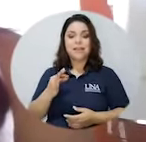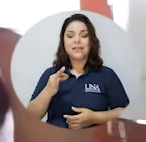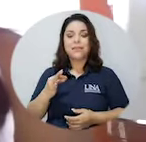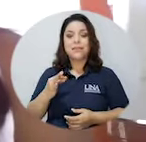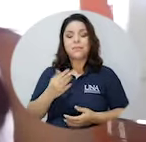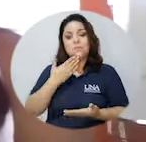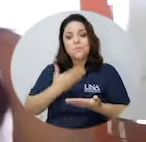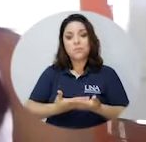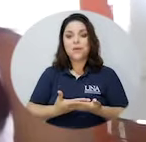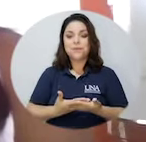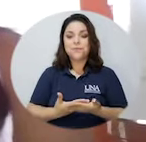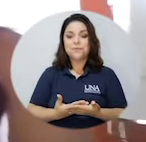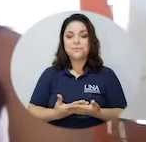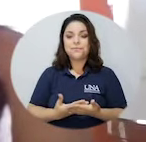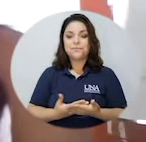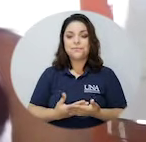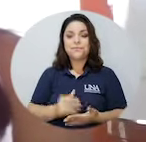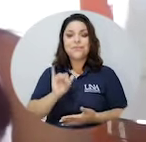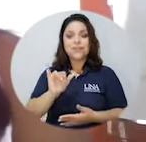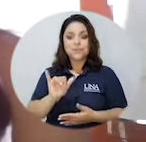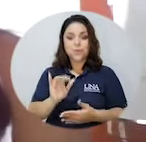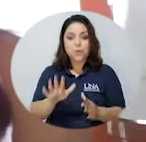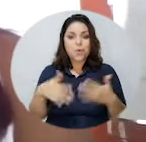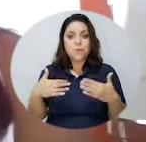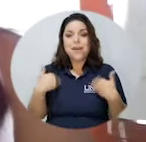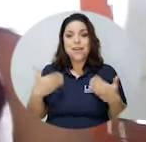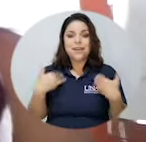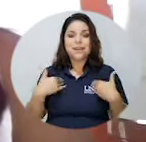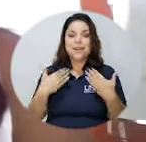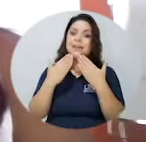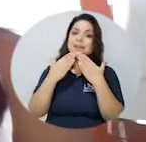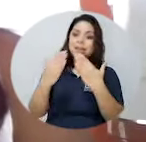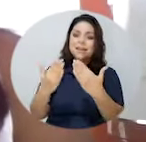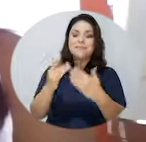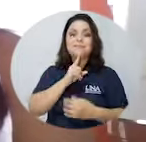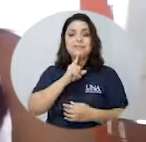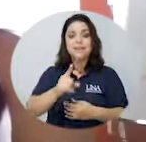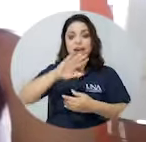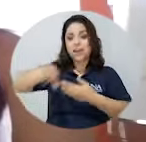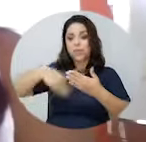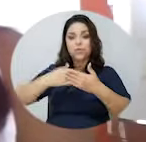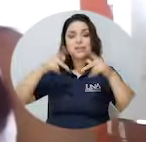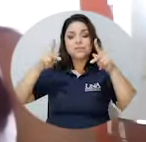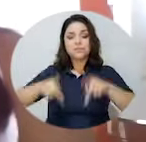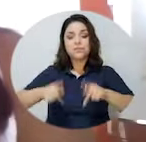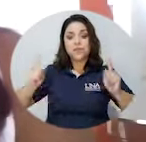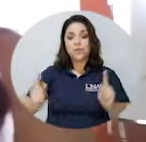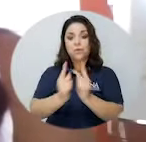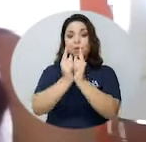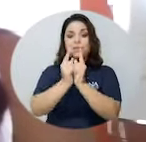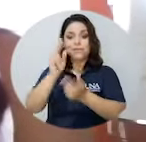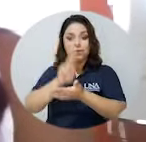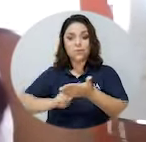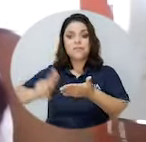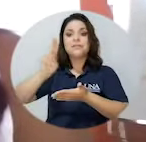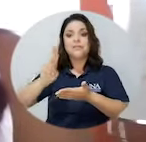que, bueno, que ha sido como alegría y agradecimiento, de verdad, a todas esas personas que uno se encuentra en